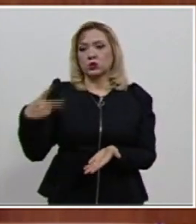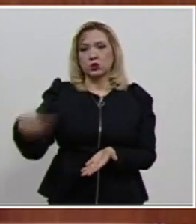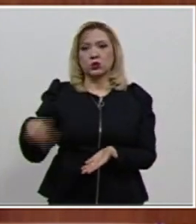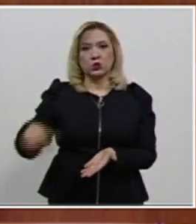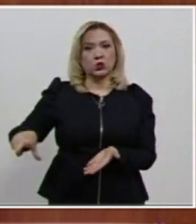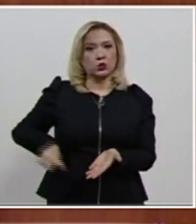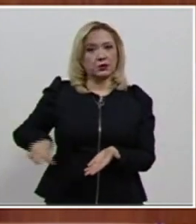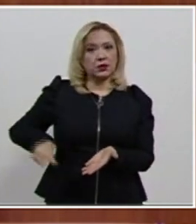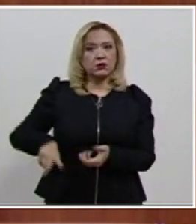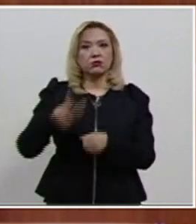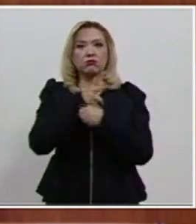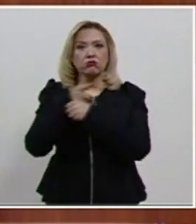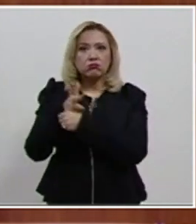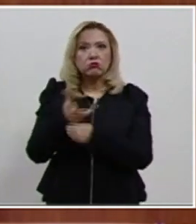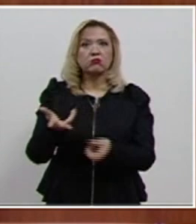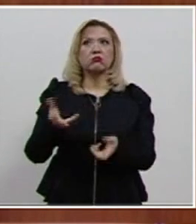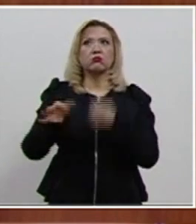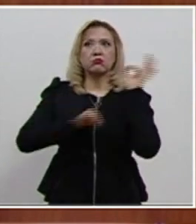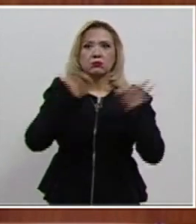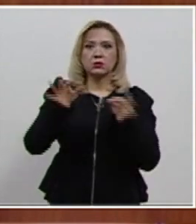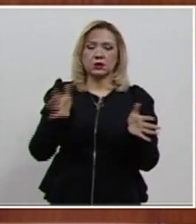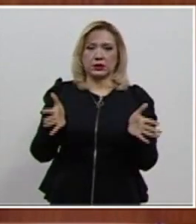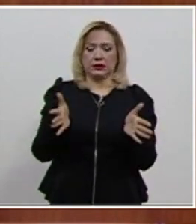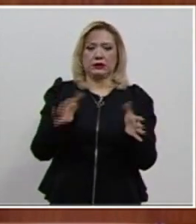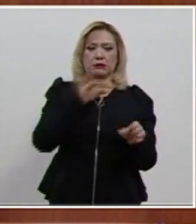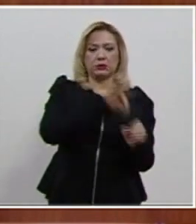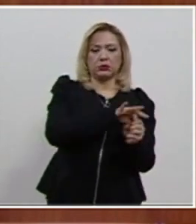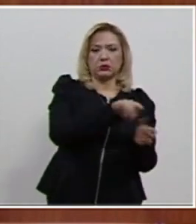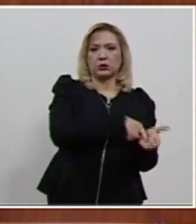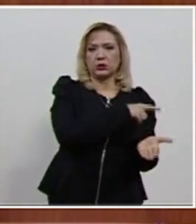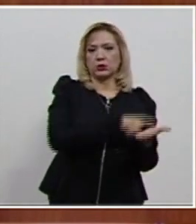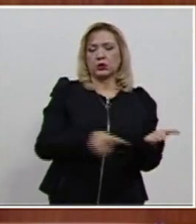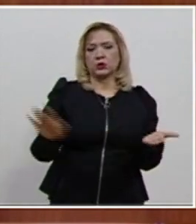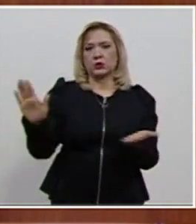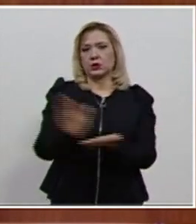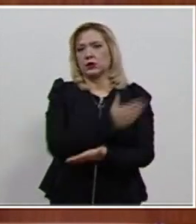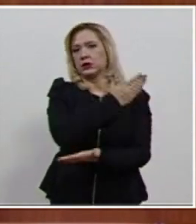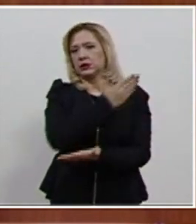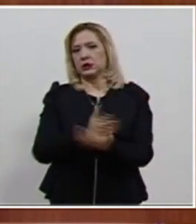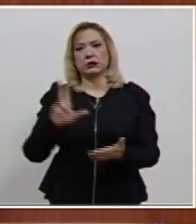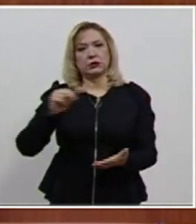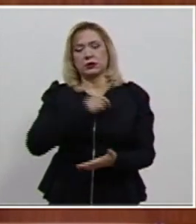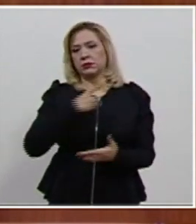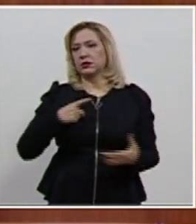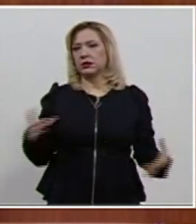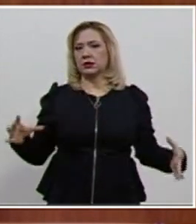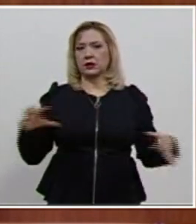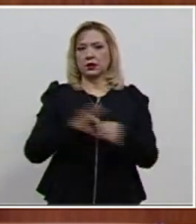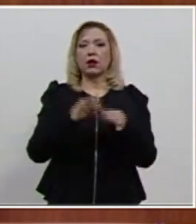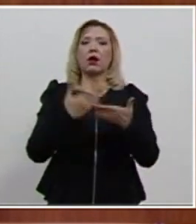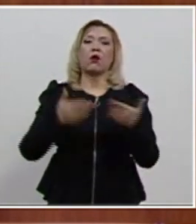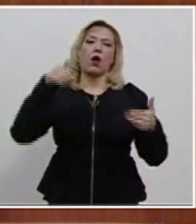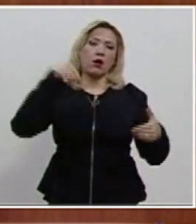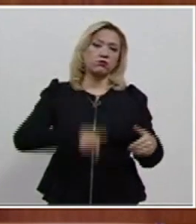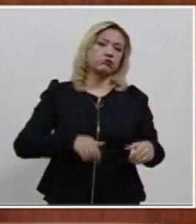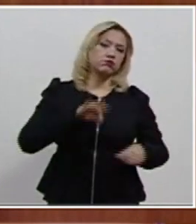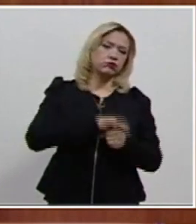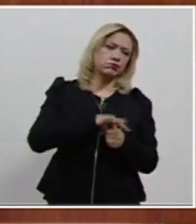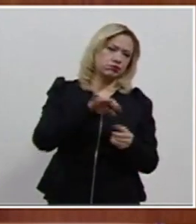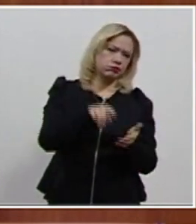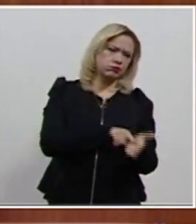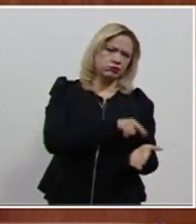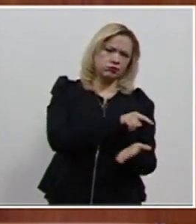y trastocar la equidad en la contienda electoral. Pues es una obligación de las autoridades electorales tutelar que el proceso